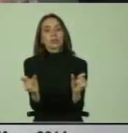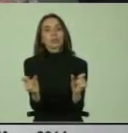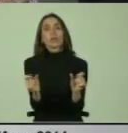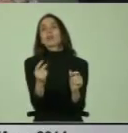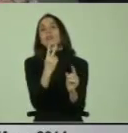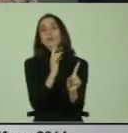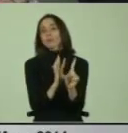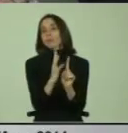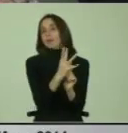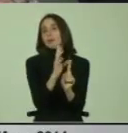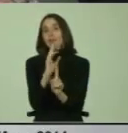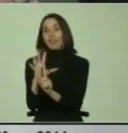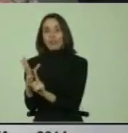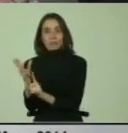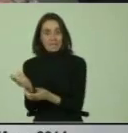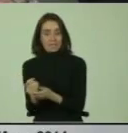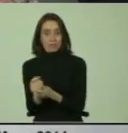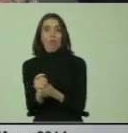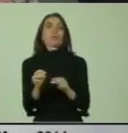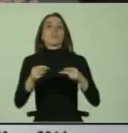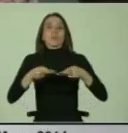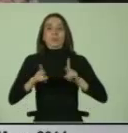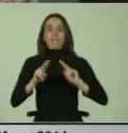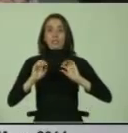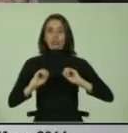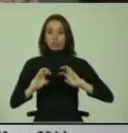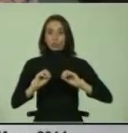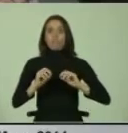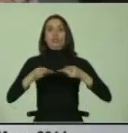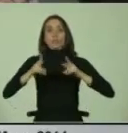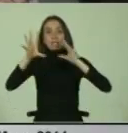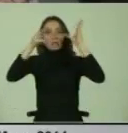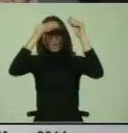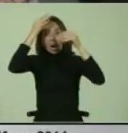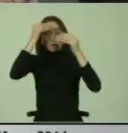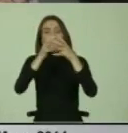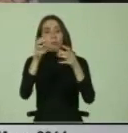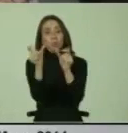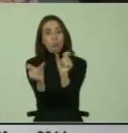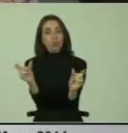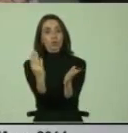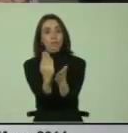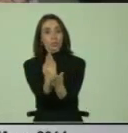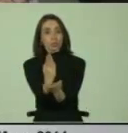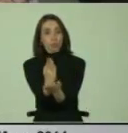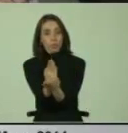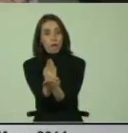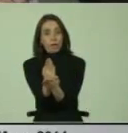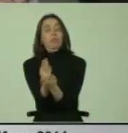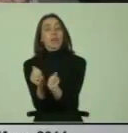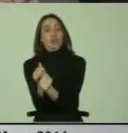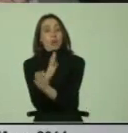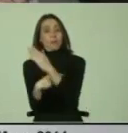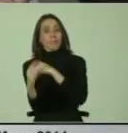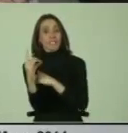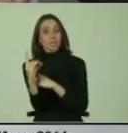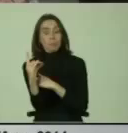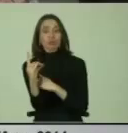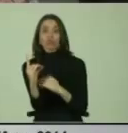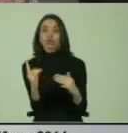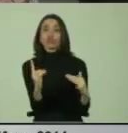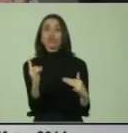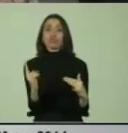contextos. Es decir, el derecho a la educación es el derecho a aprender, porque muchos estudiantes, especialmente con discapacidad, están